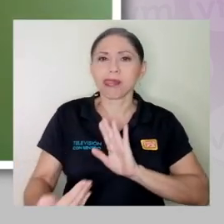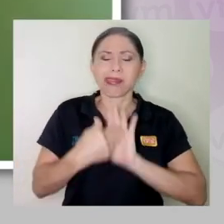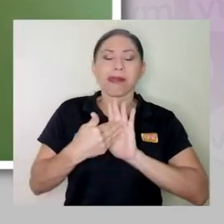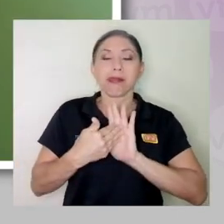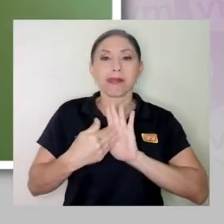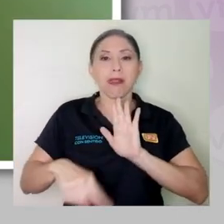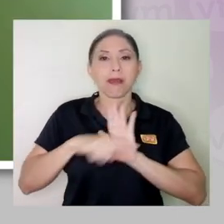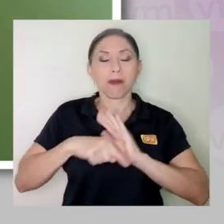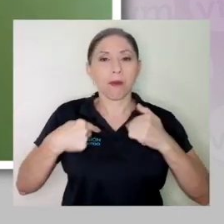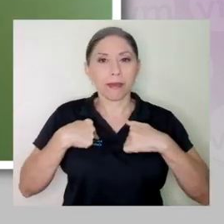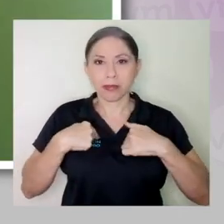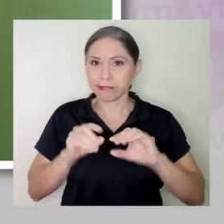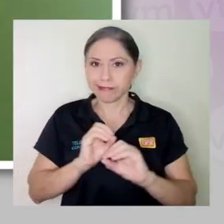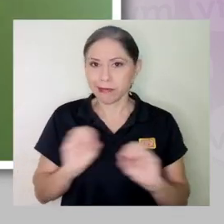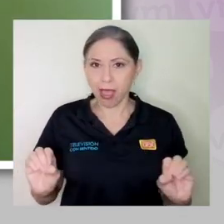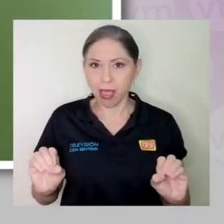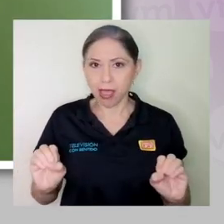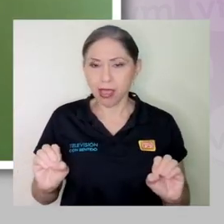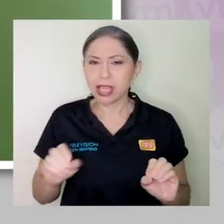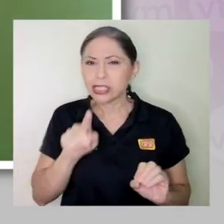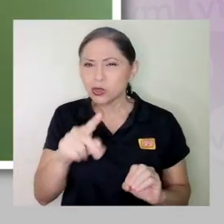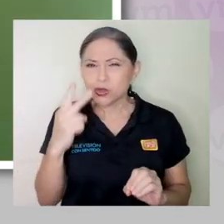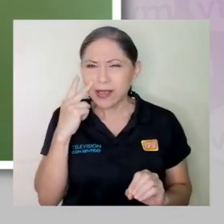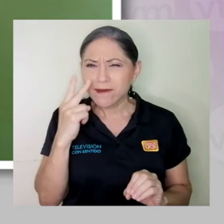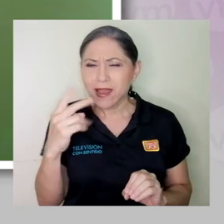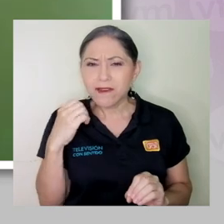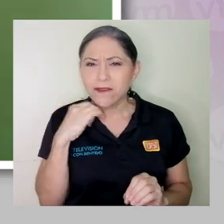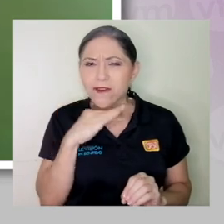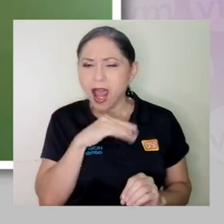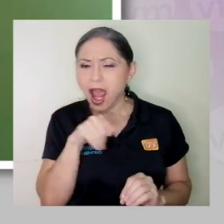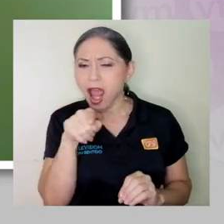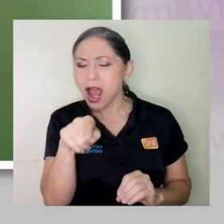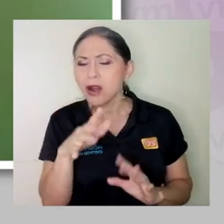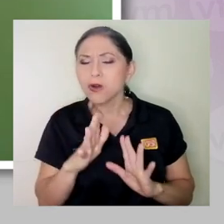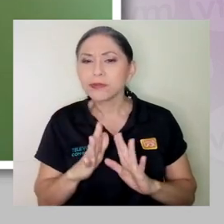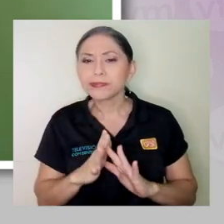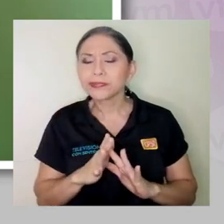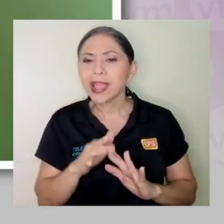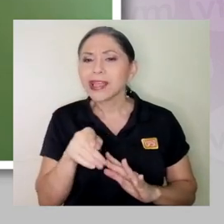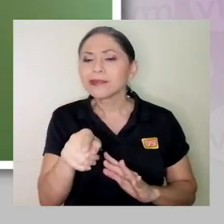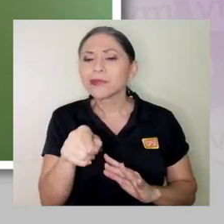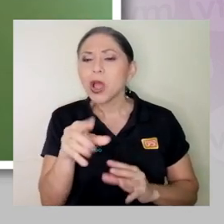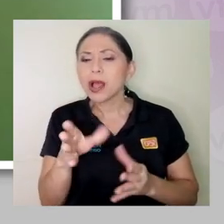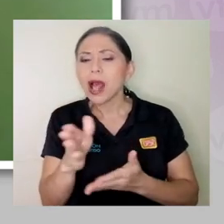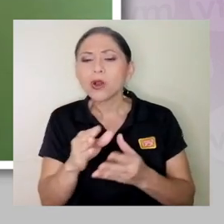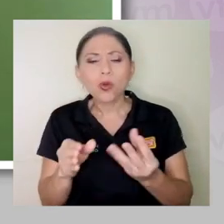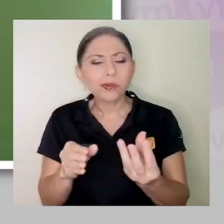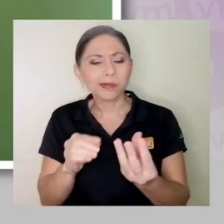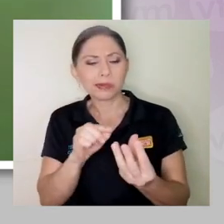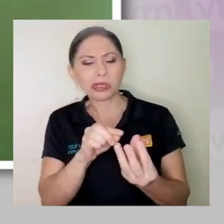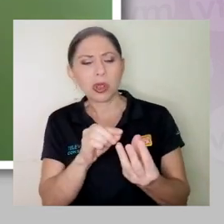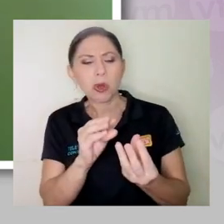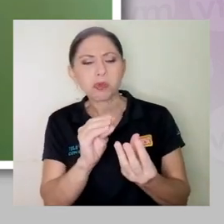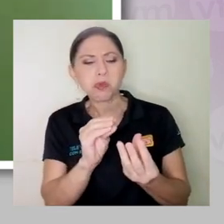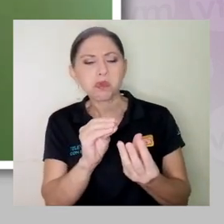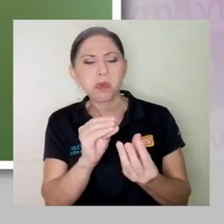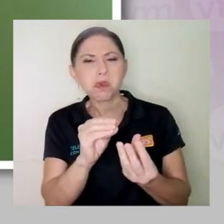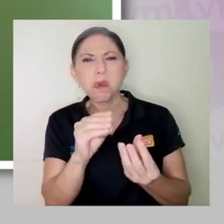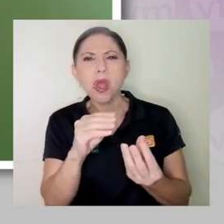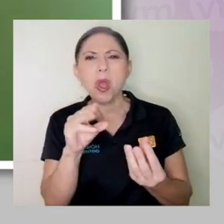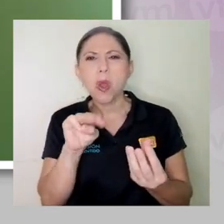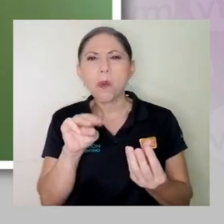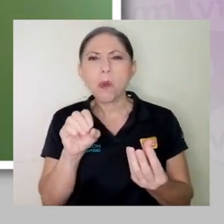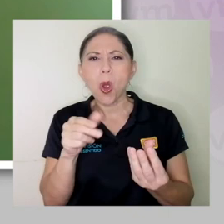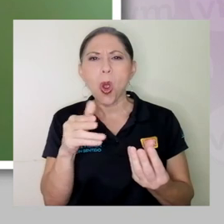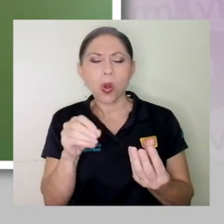¿verdad? Entonces, si usted ya ve raro el alimento en el sentido de que está como, o que